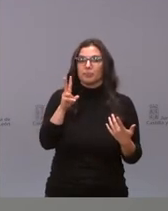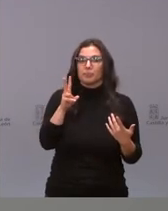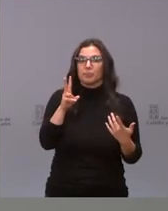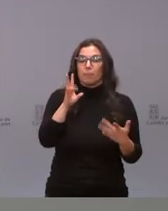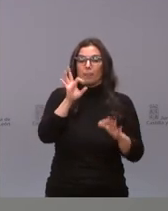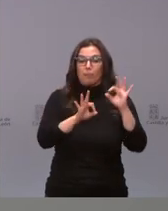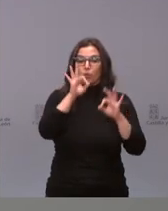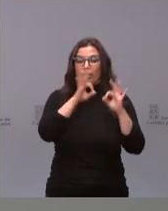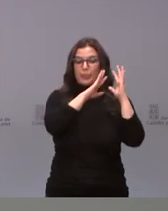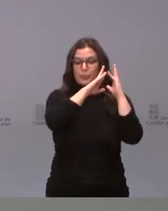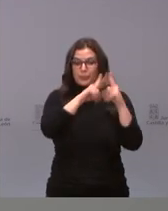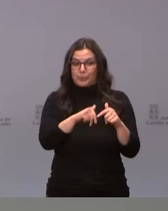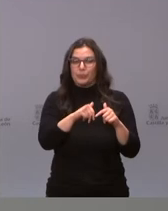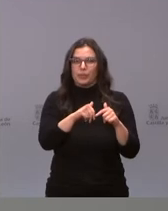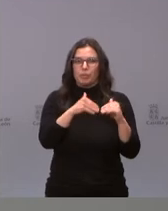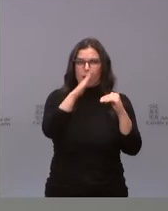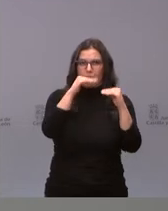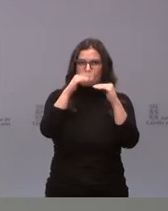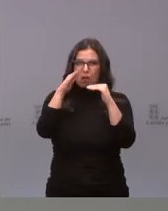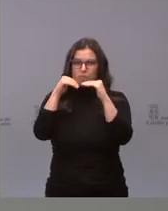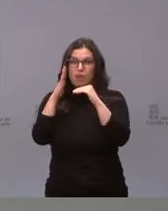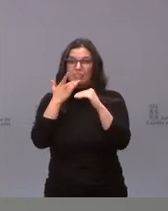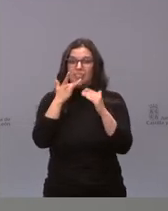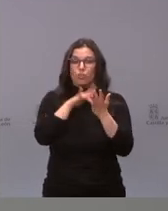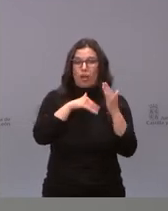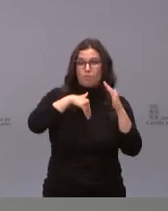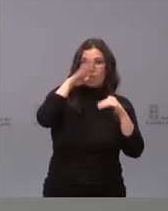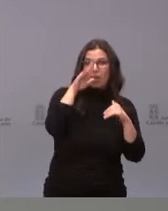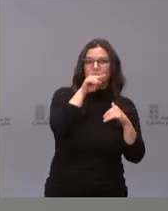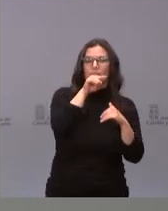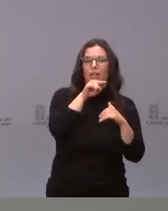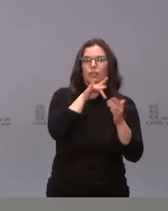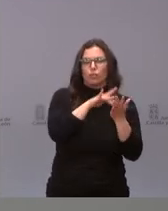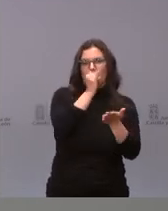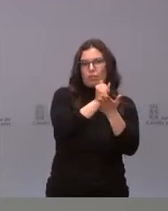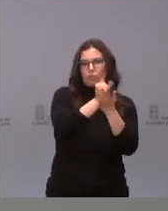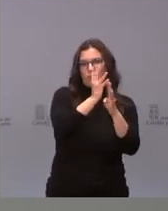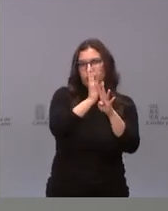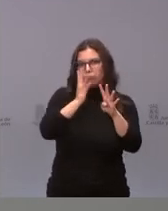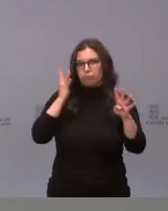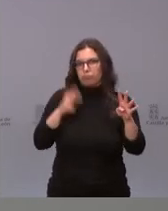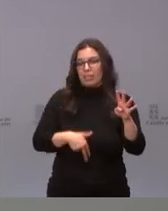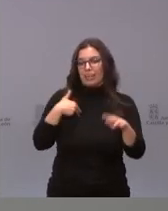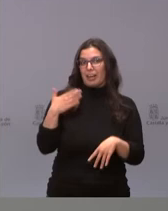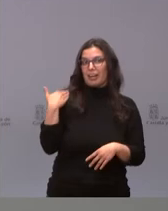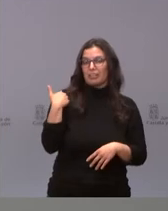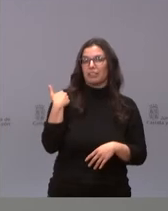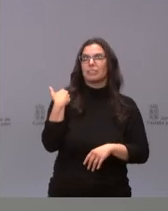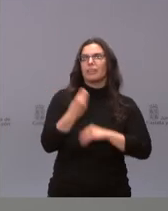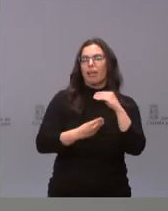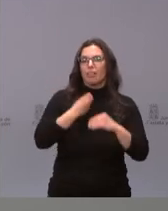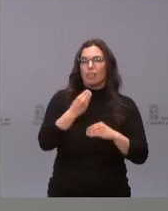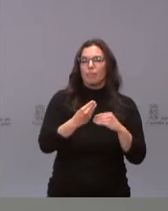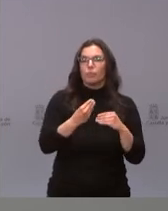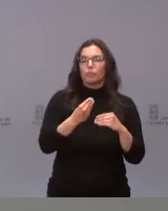incidencias altas, cuando las incidencias son muy altas es cuando hacemos cribados. En la anterior ocasión lo que hacíamos era